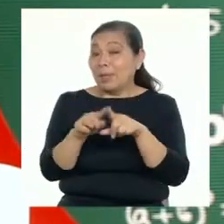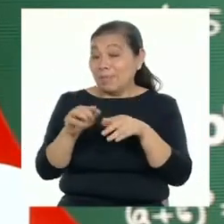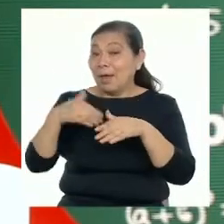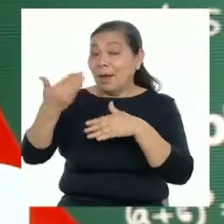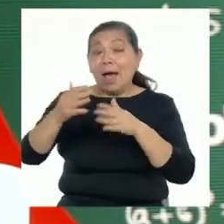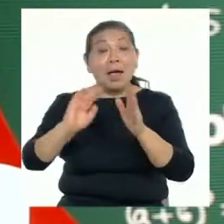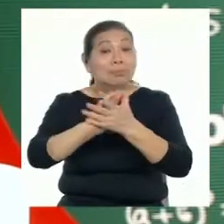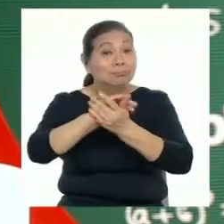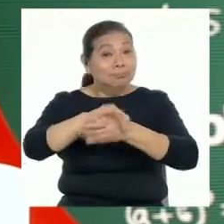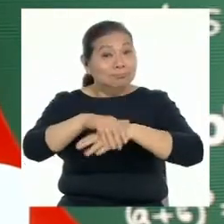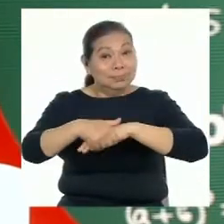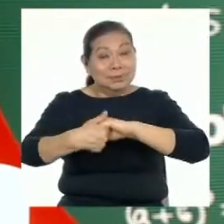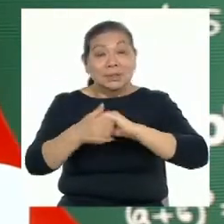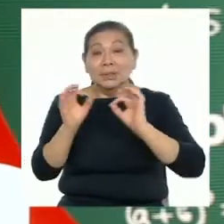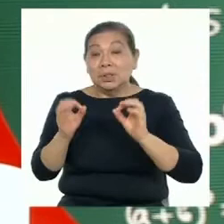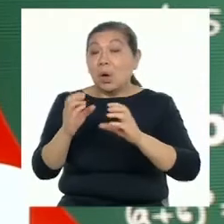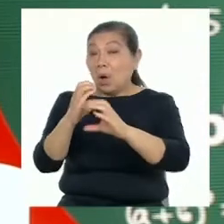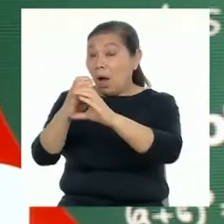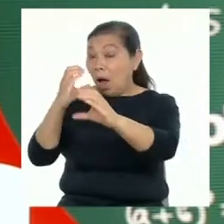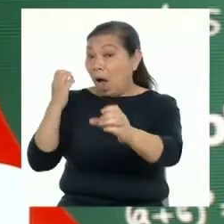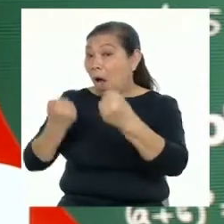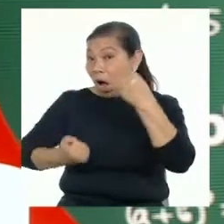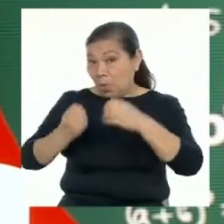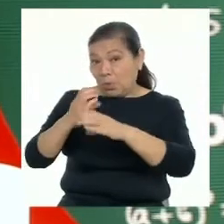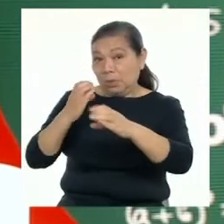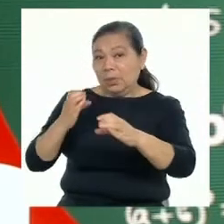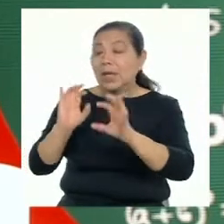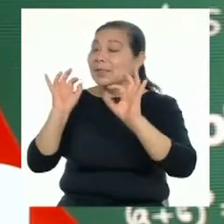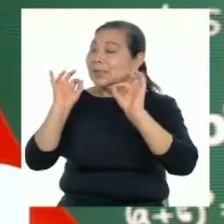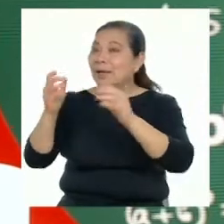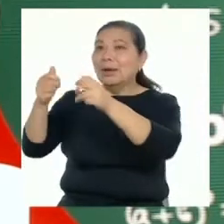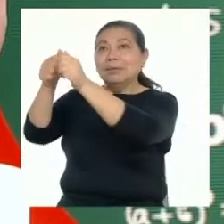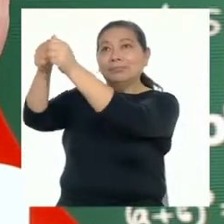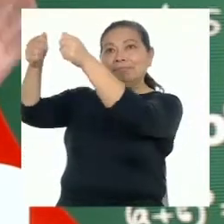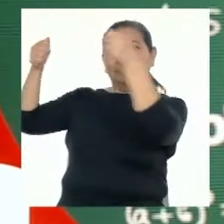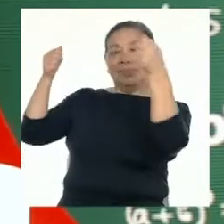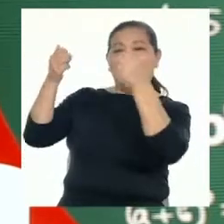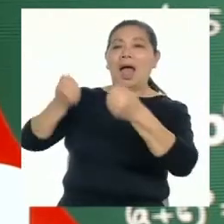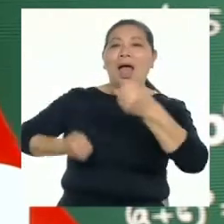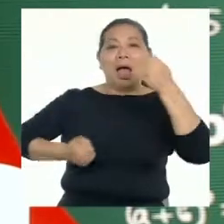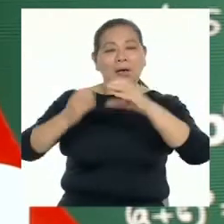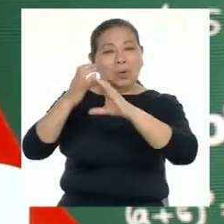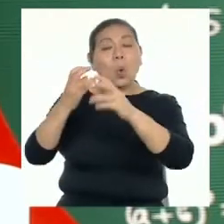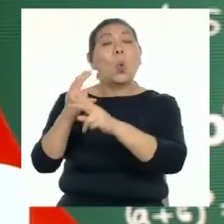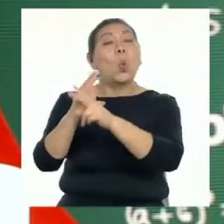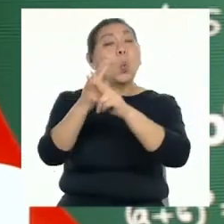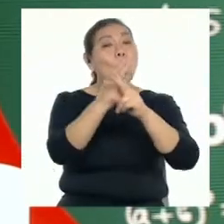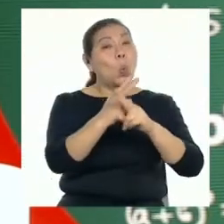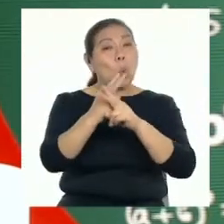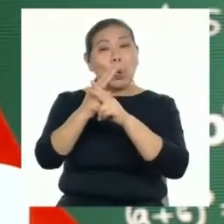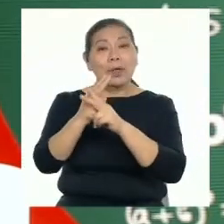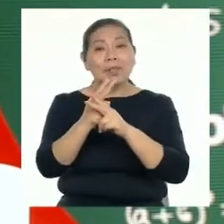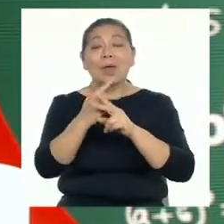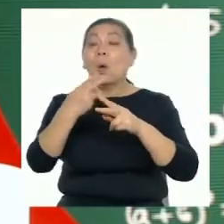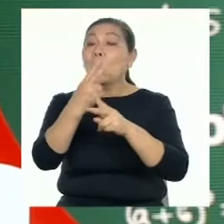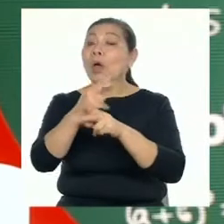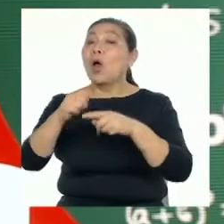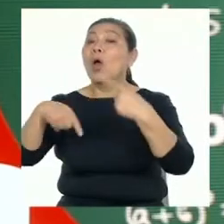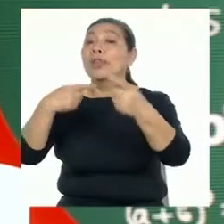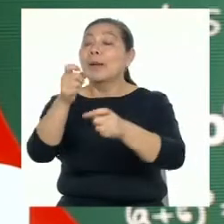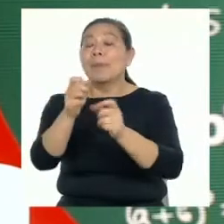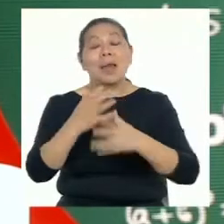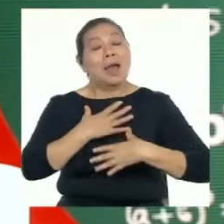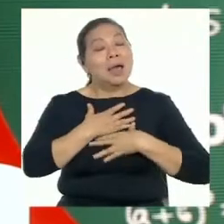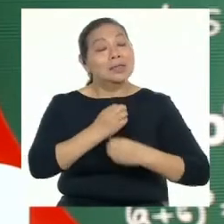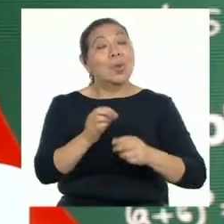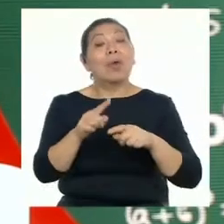lavarte las manos y si viajas en transporte público, abrir siempre las ventanas. Cuidándonos, cuidamos a los demás. La